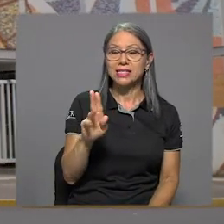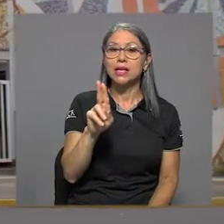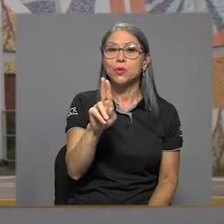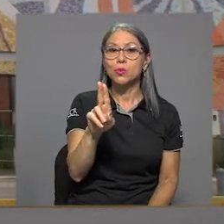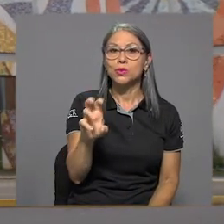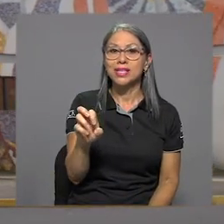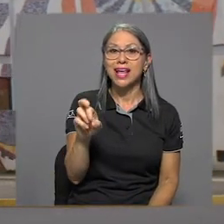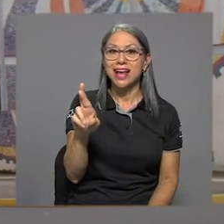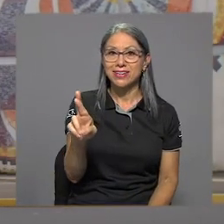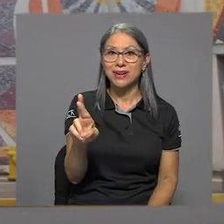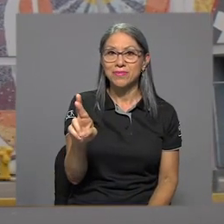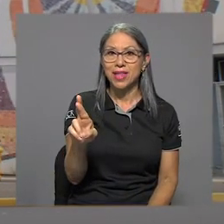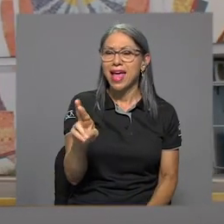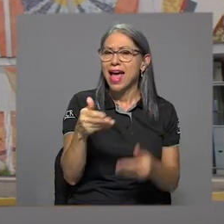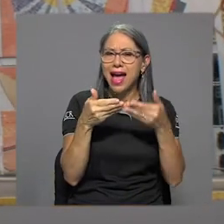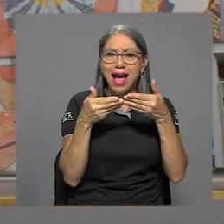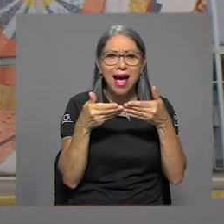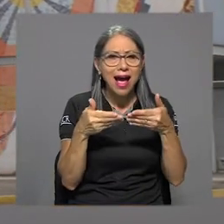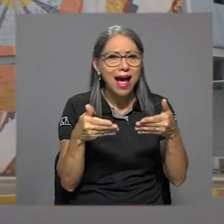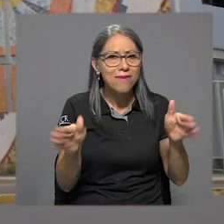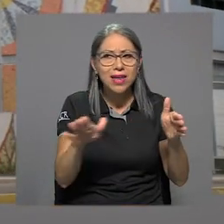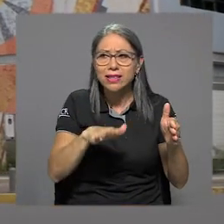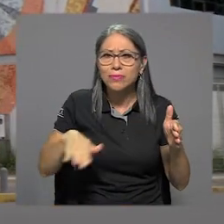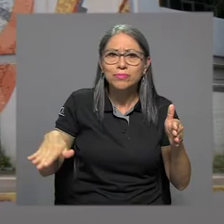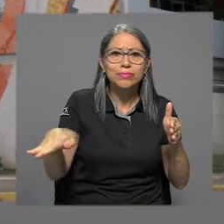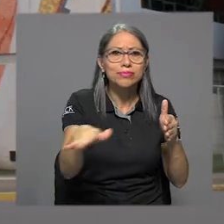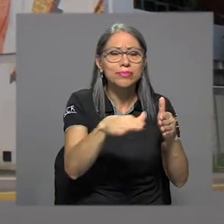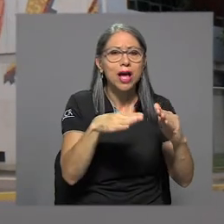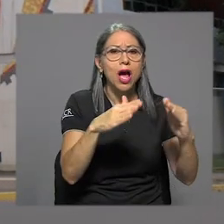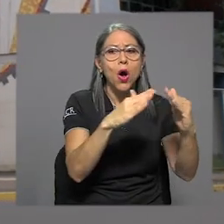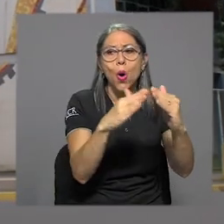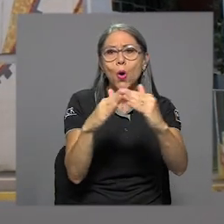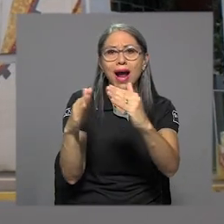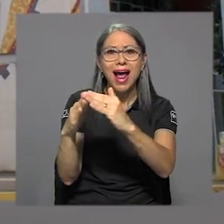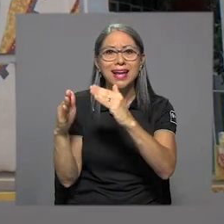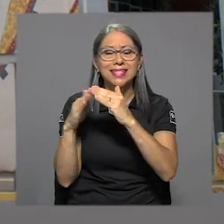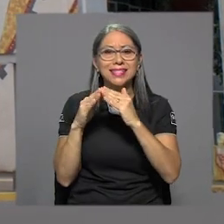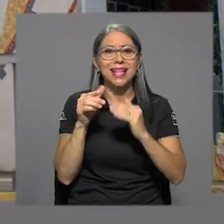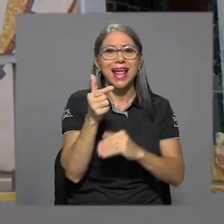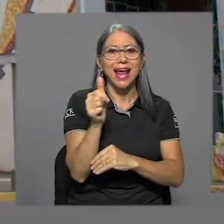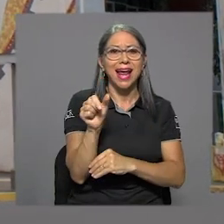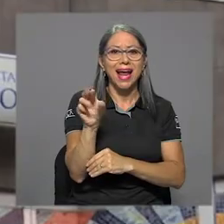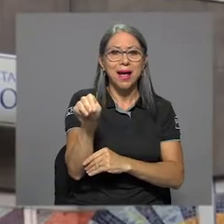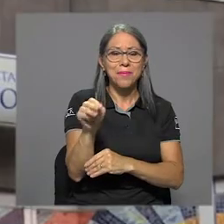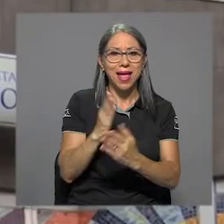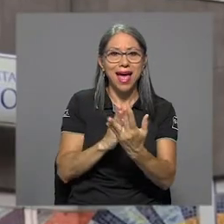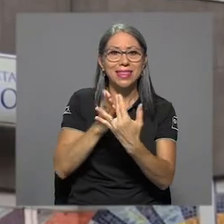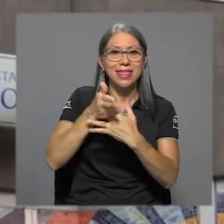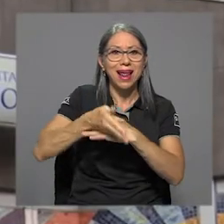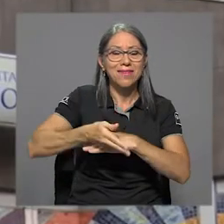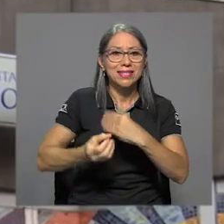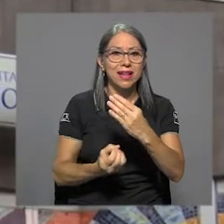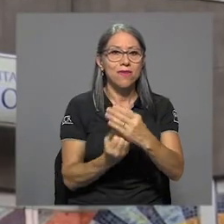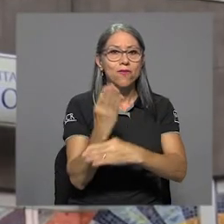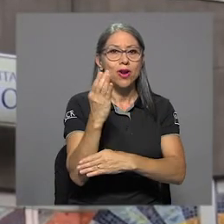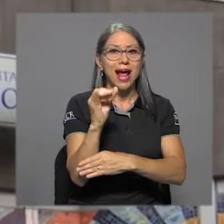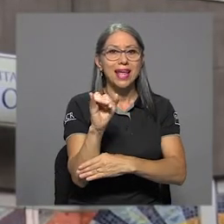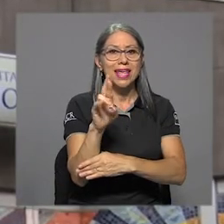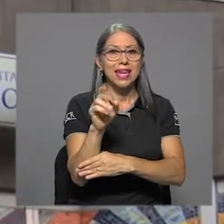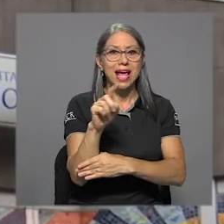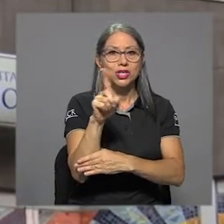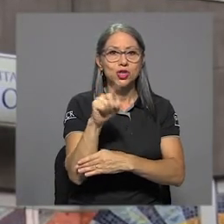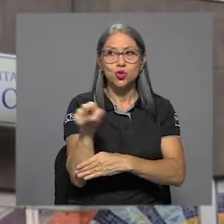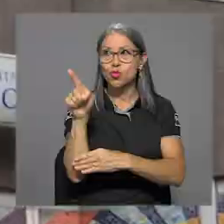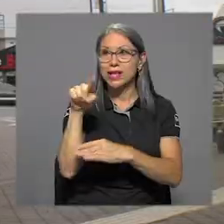Actualmente, Canal 15 UCR llega de forma abierta a los hogares del Gran Área Metropolitana a través de la señal